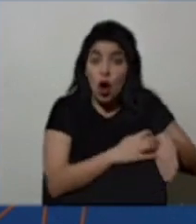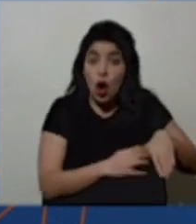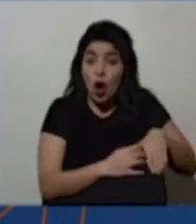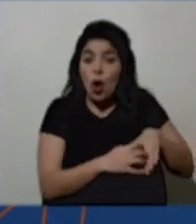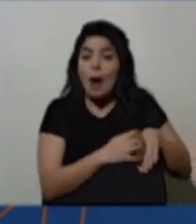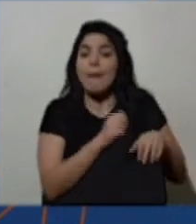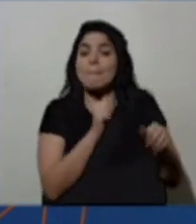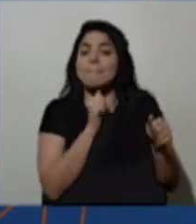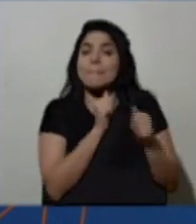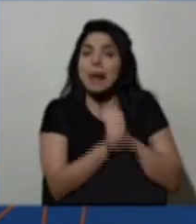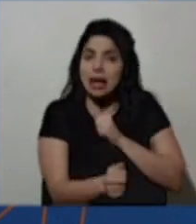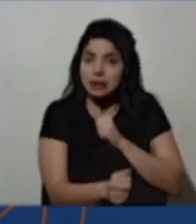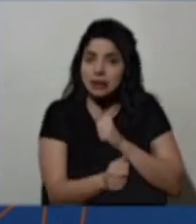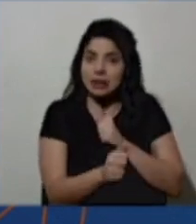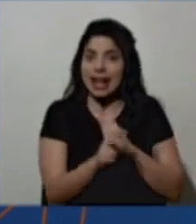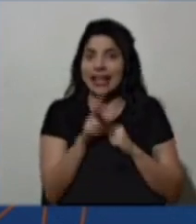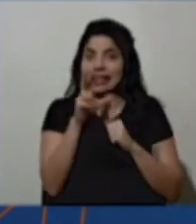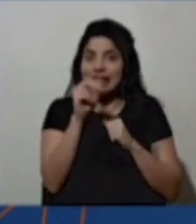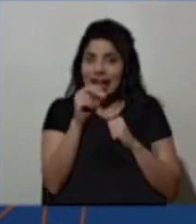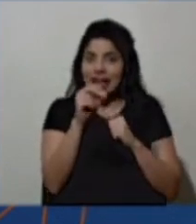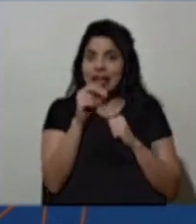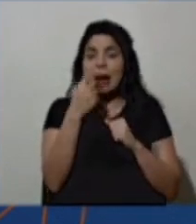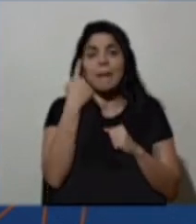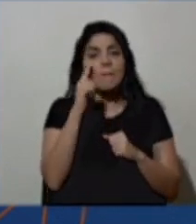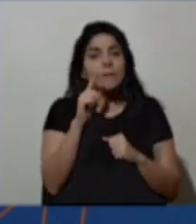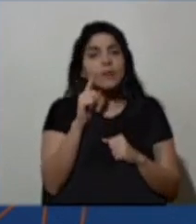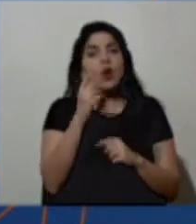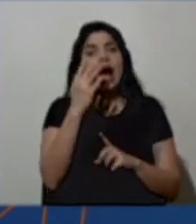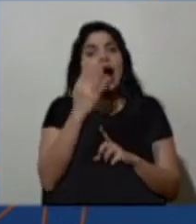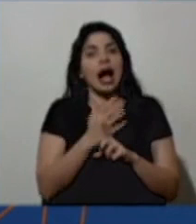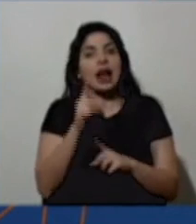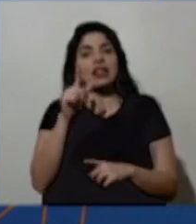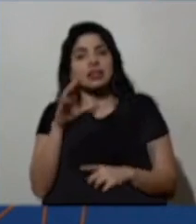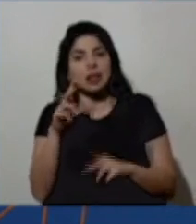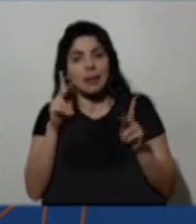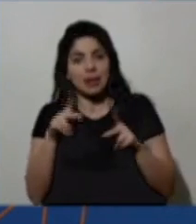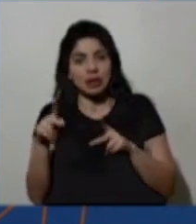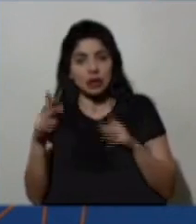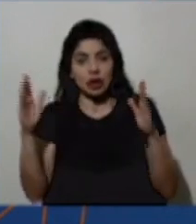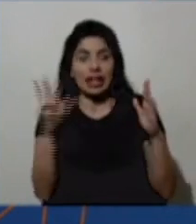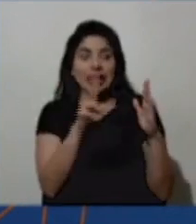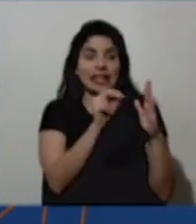tasa de 30 dosis colocadas por cada 100 habitantes.